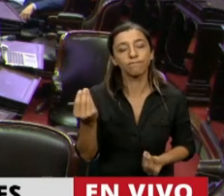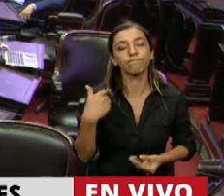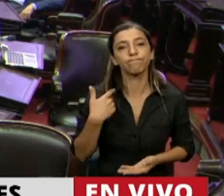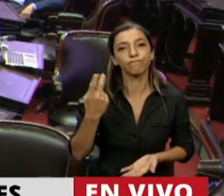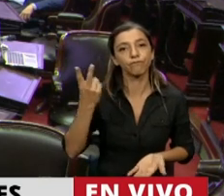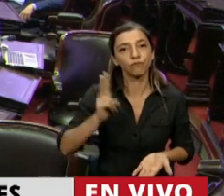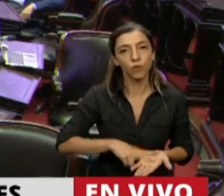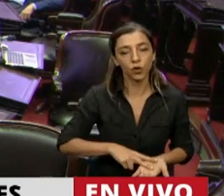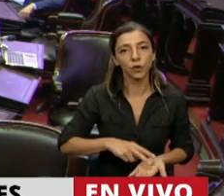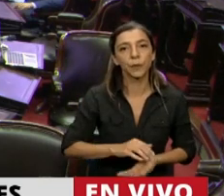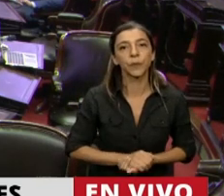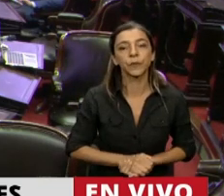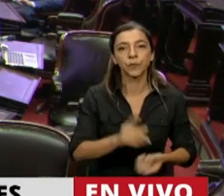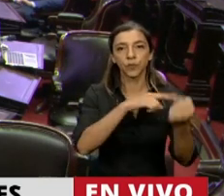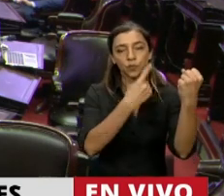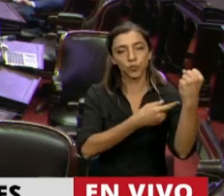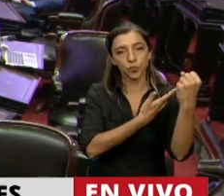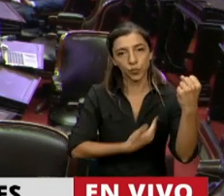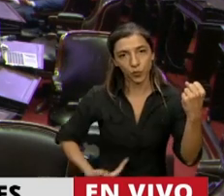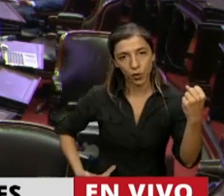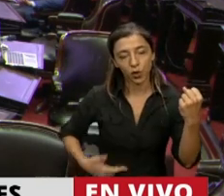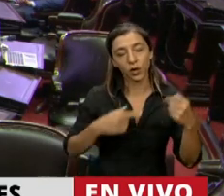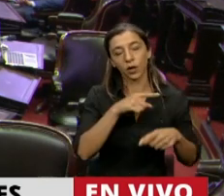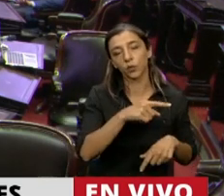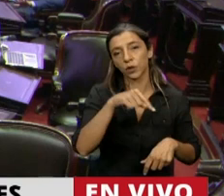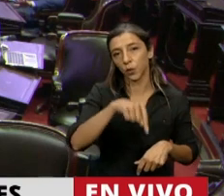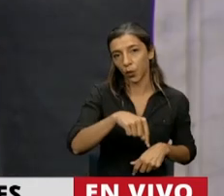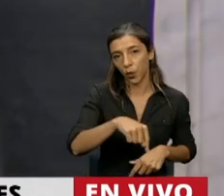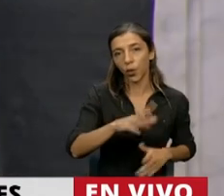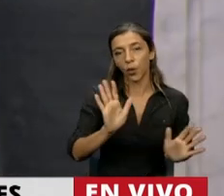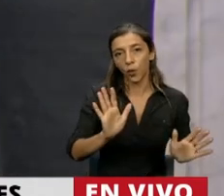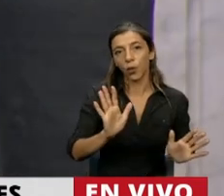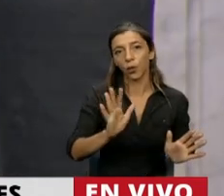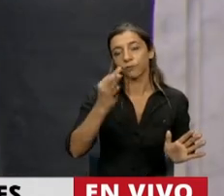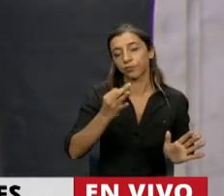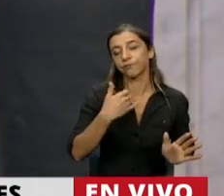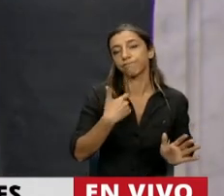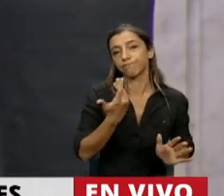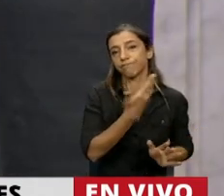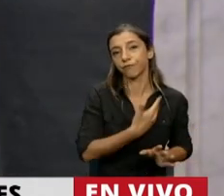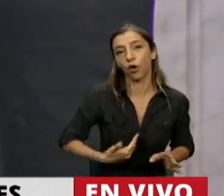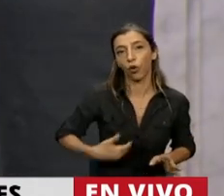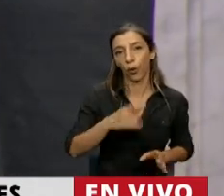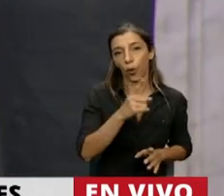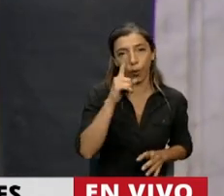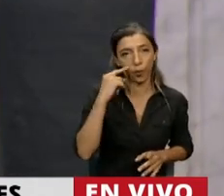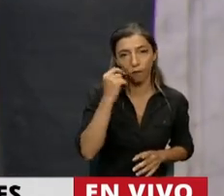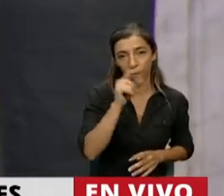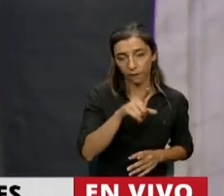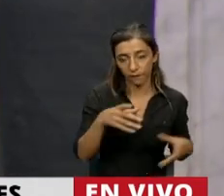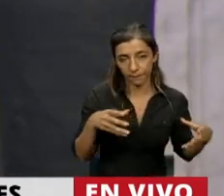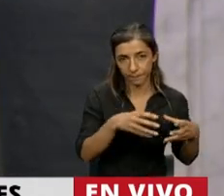desde el Poder Ejecutivo, en este caso con el gobierno del Frente de Todos, de Alberto Fernández,